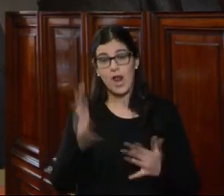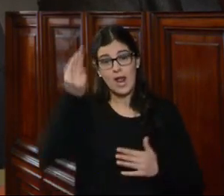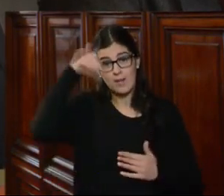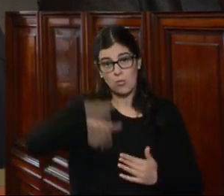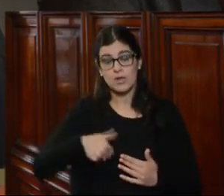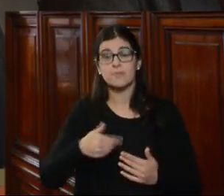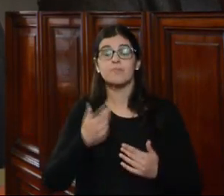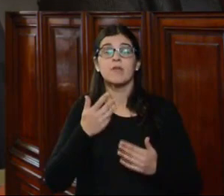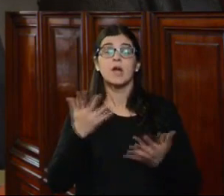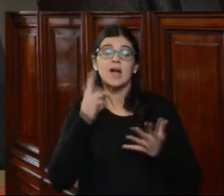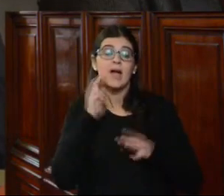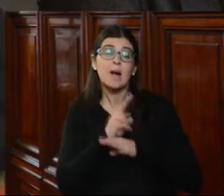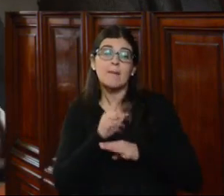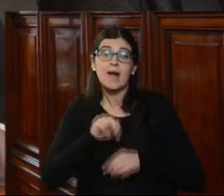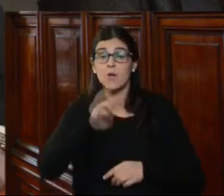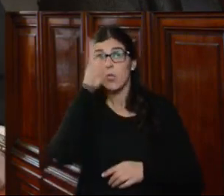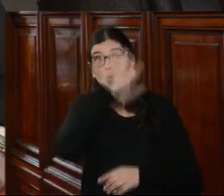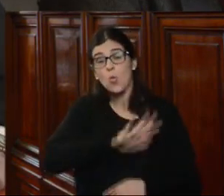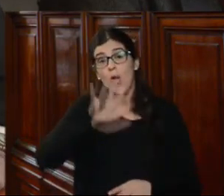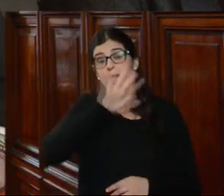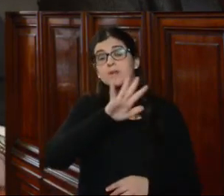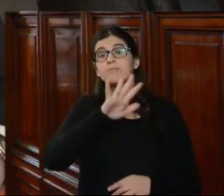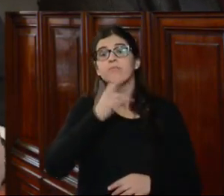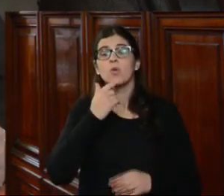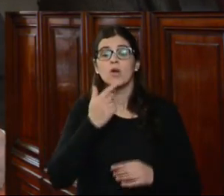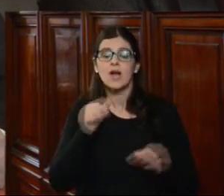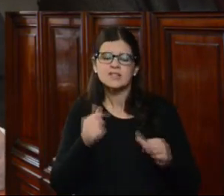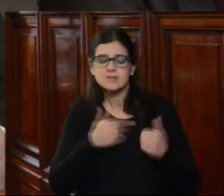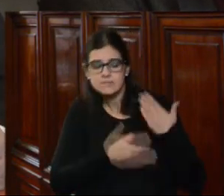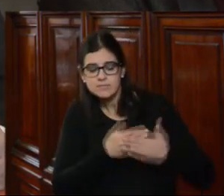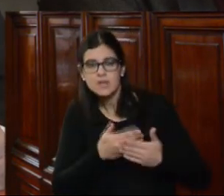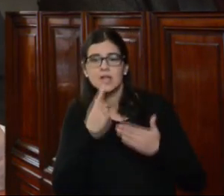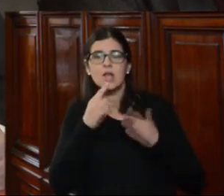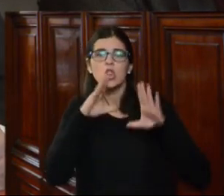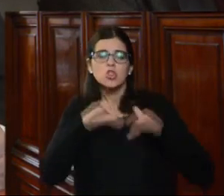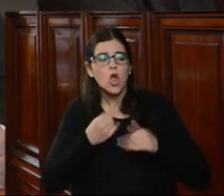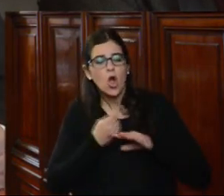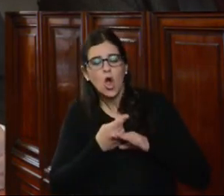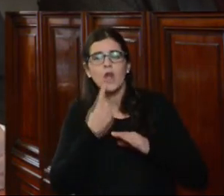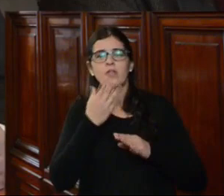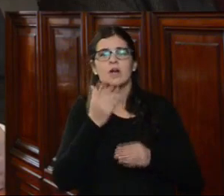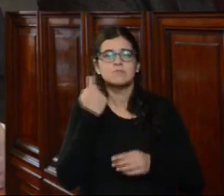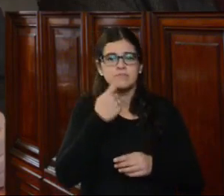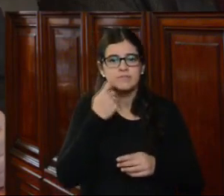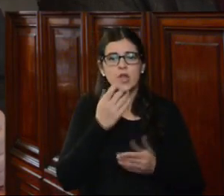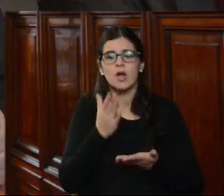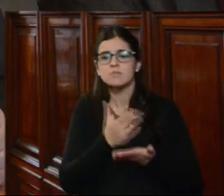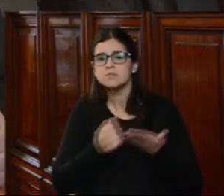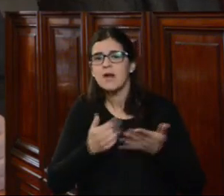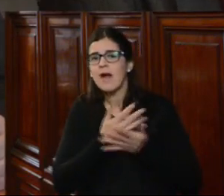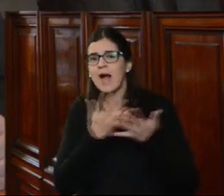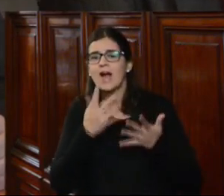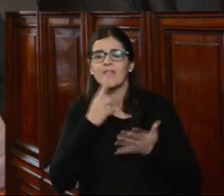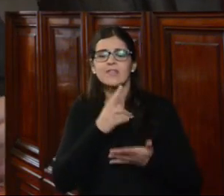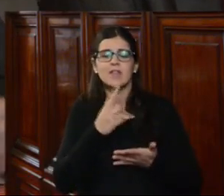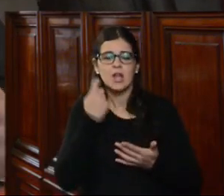La acción de amparo en Uruguay es una acción que procede contra todo acto, omisión o hecho de las autoridades